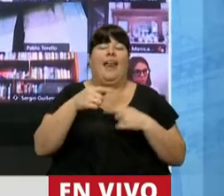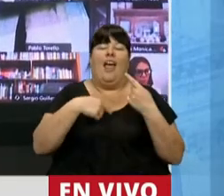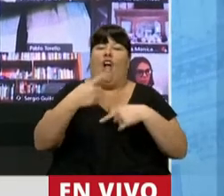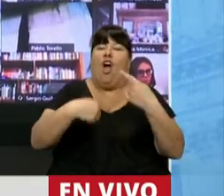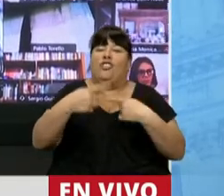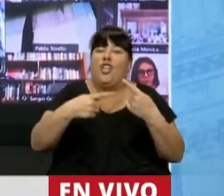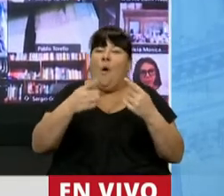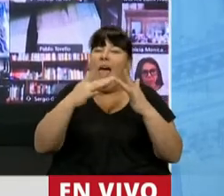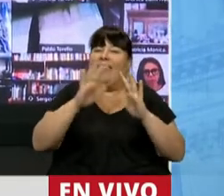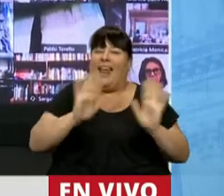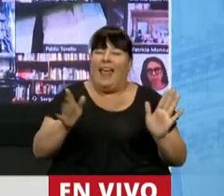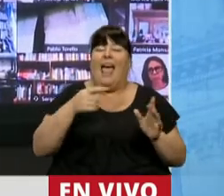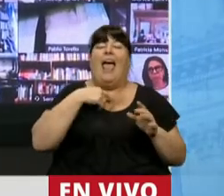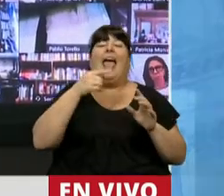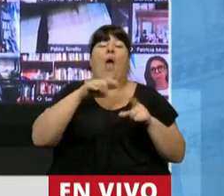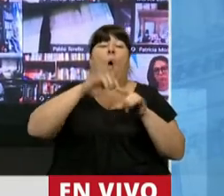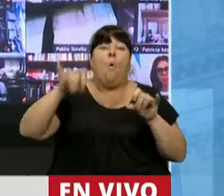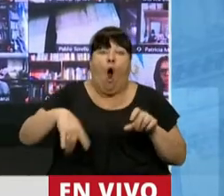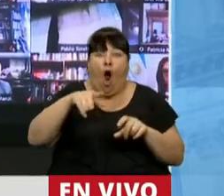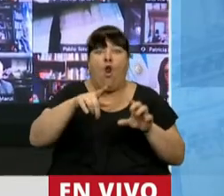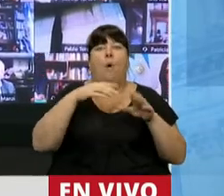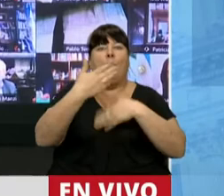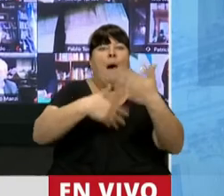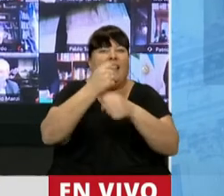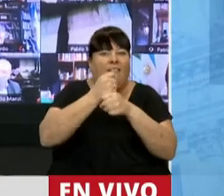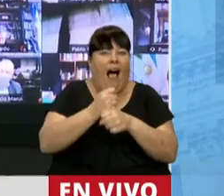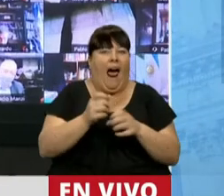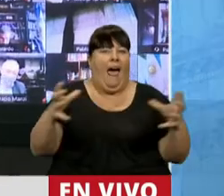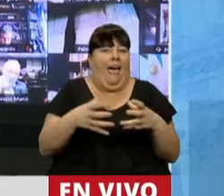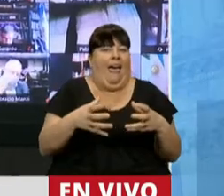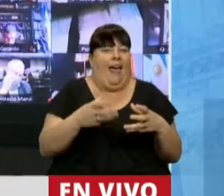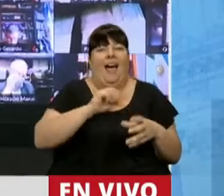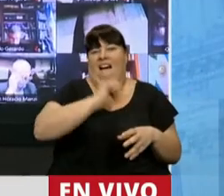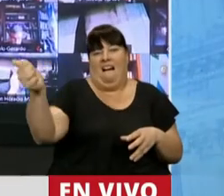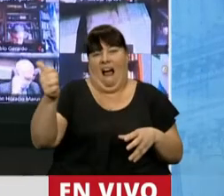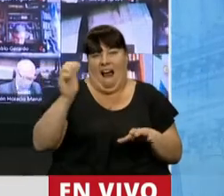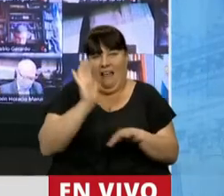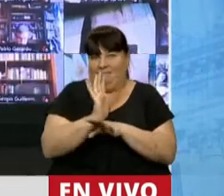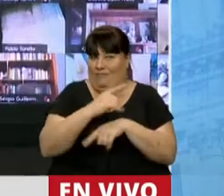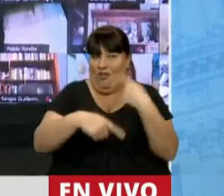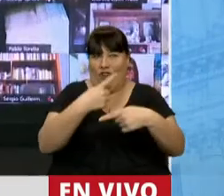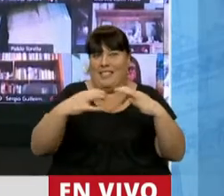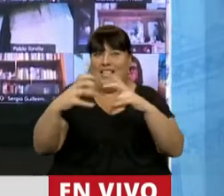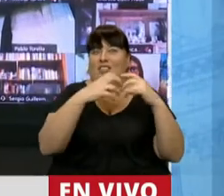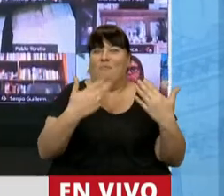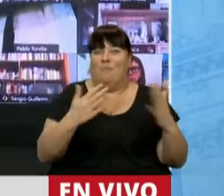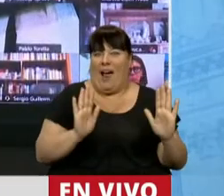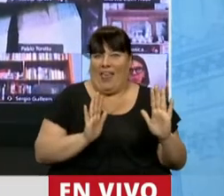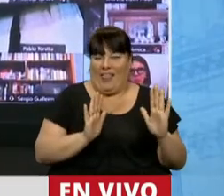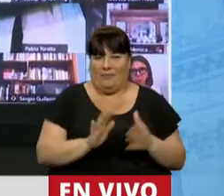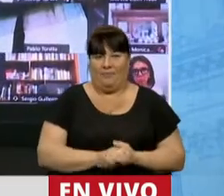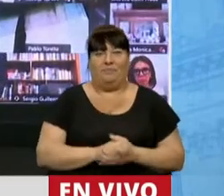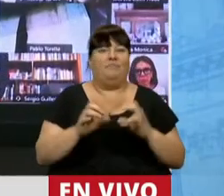con esta modalidad. Tener al quórum de funcionamiento cautivo para llevar adelante el